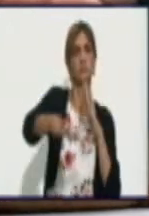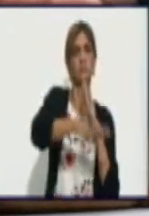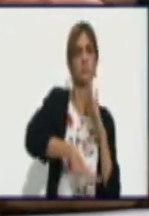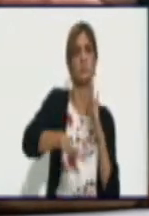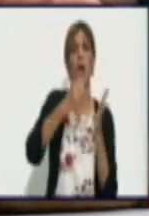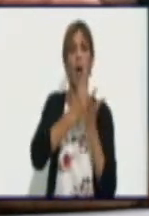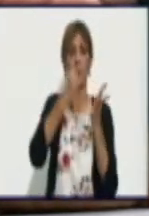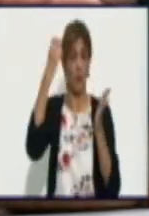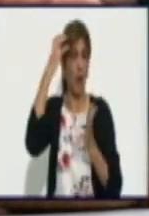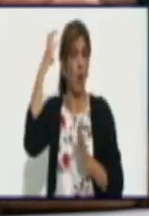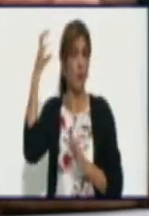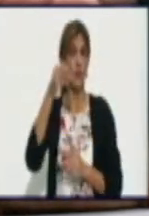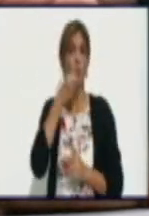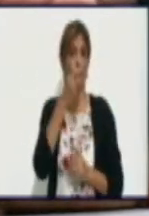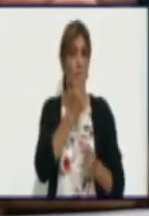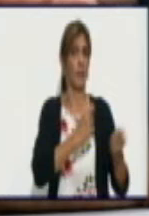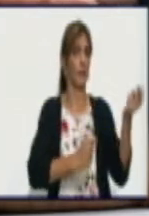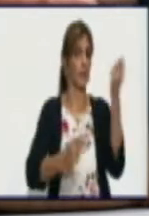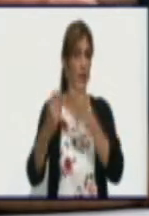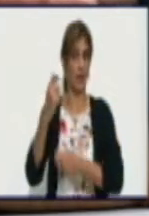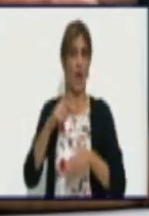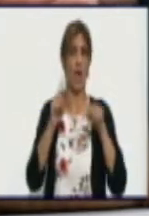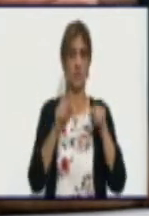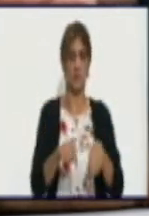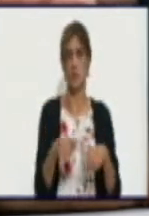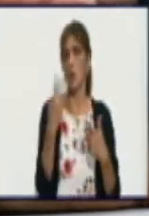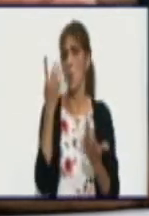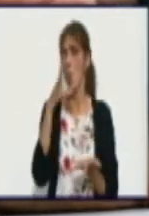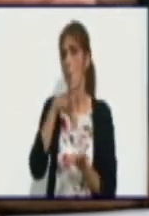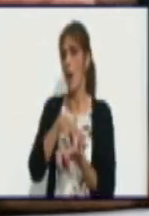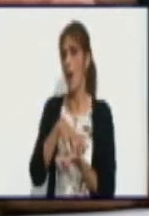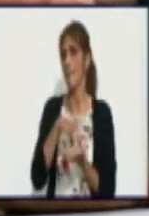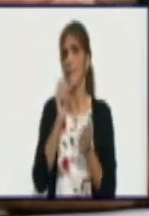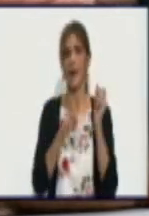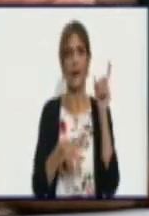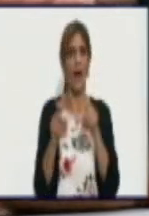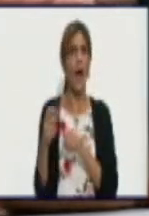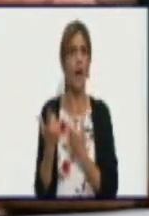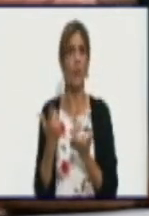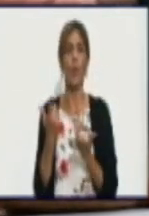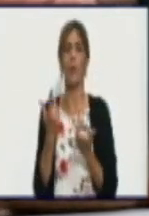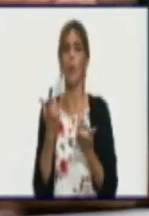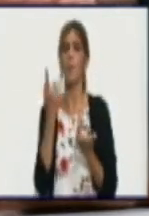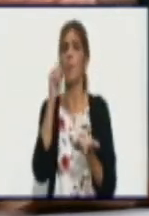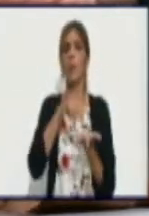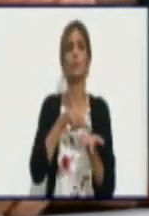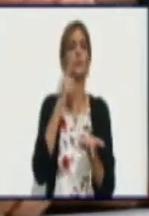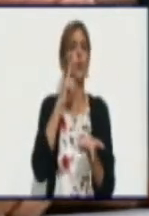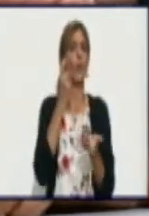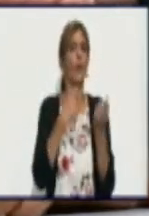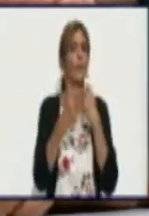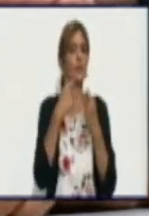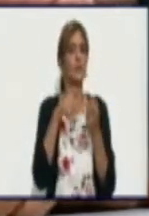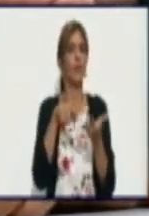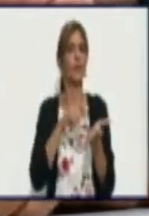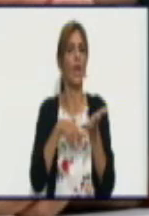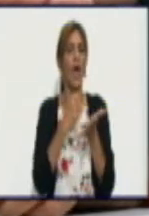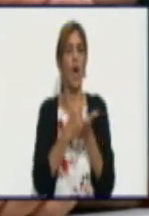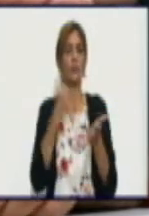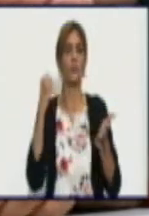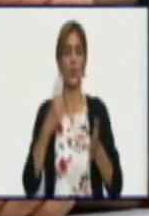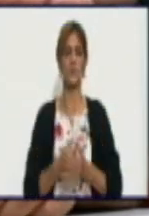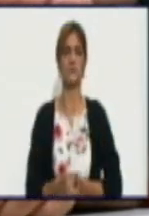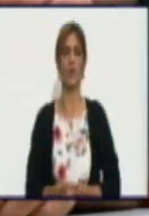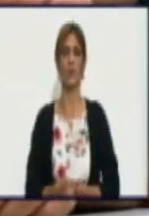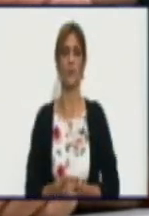puede vender allí, al corte, en una placita, en un lugar, en un punto de venta donde esté autorizado. Y el otro